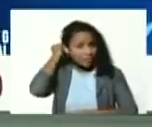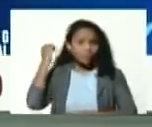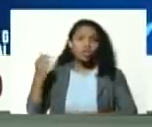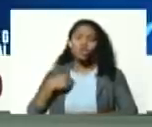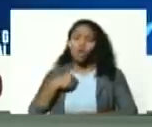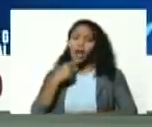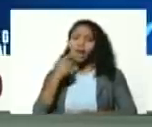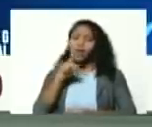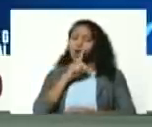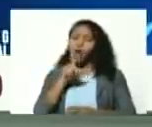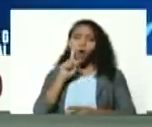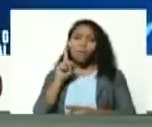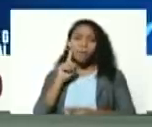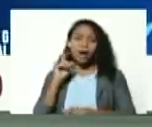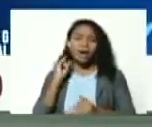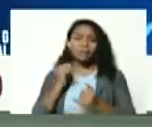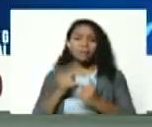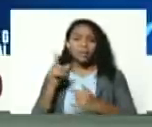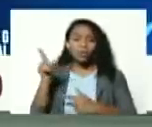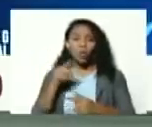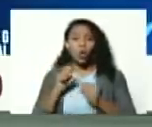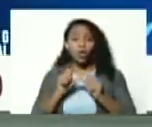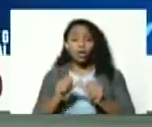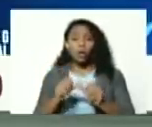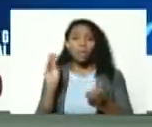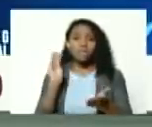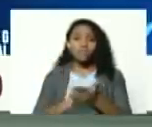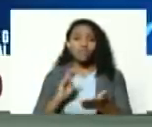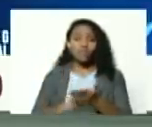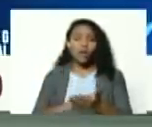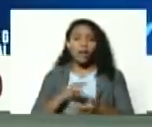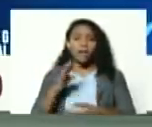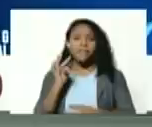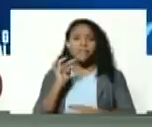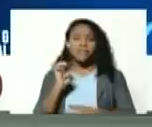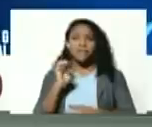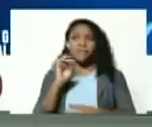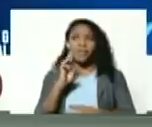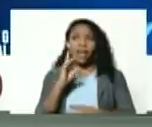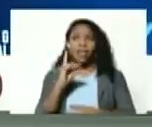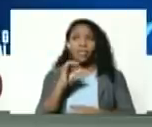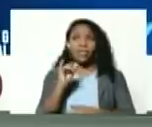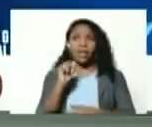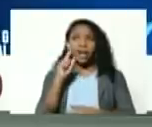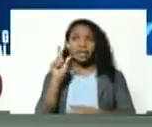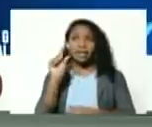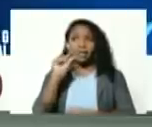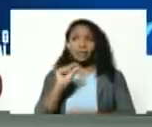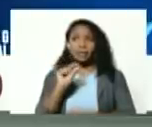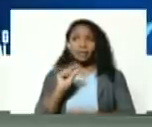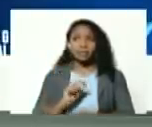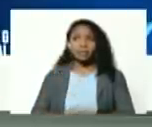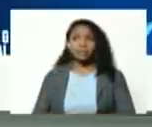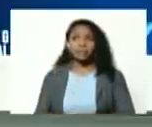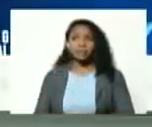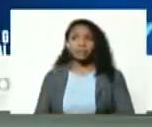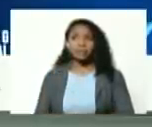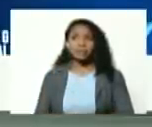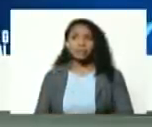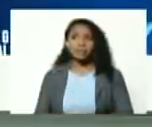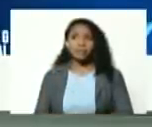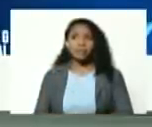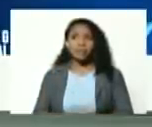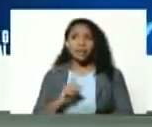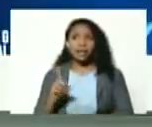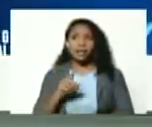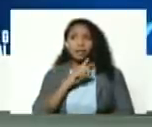llamo Alfred Nazaret que es su nombre y ustedes lo siguen poniendo Freddy Ñáñez aquí Freddy es un disminutivo de Alfred él